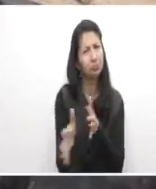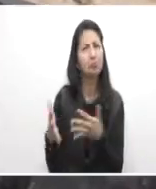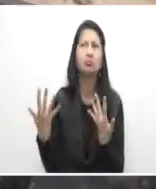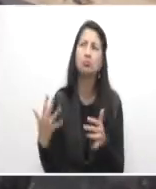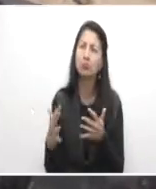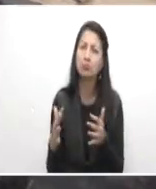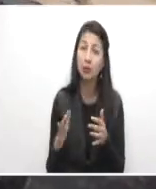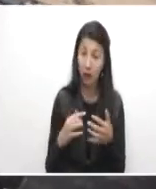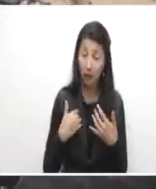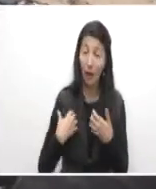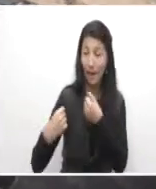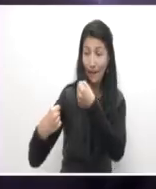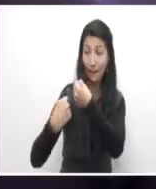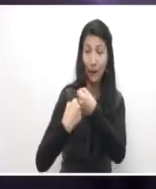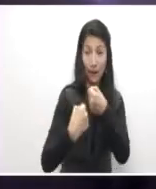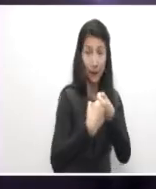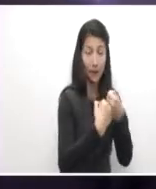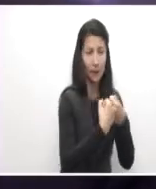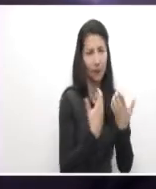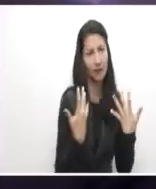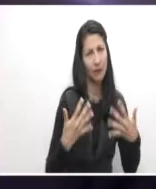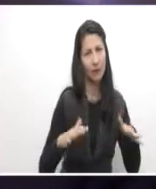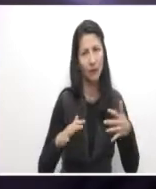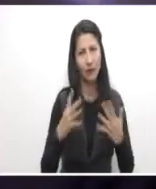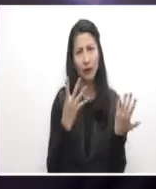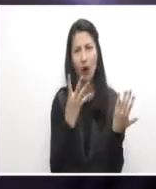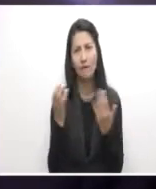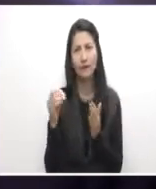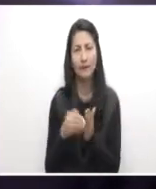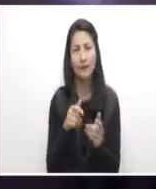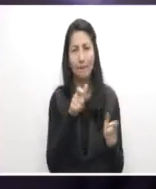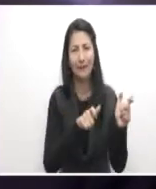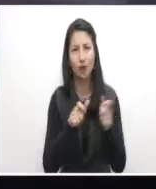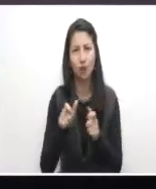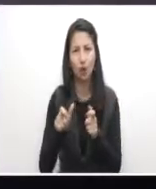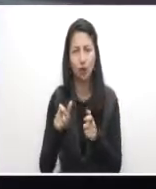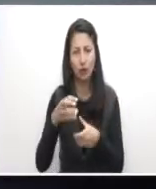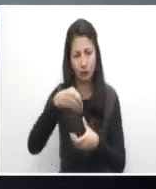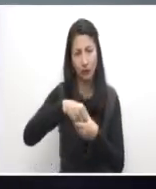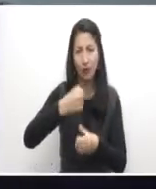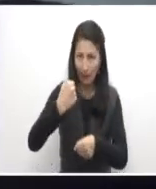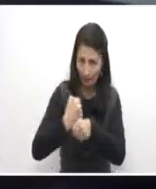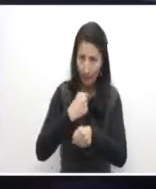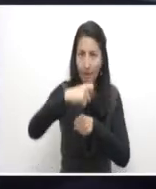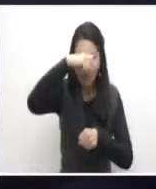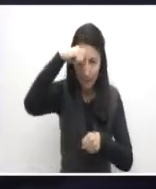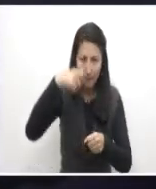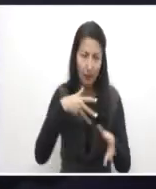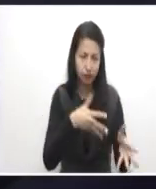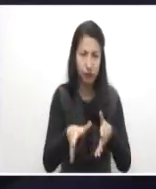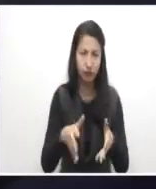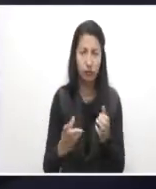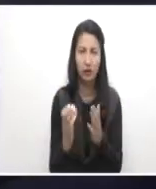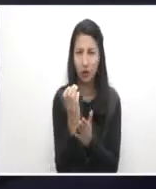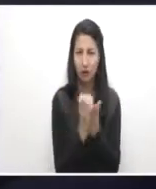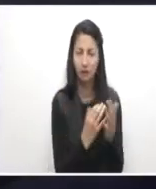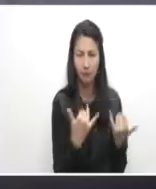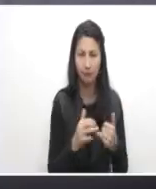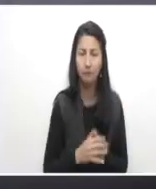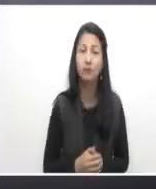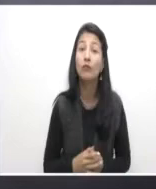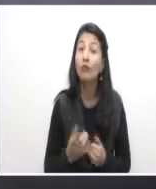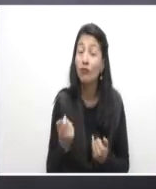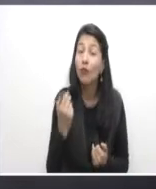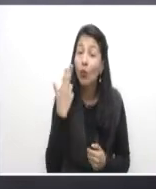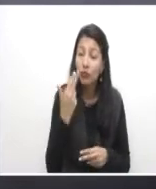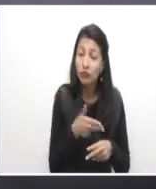que como le digo es una alianza sector privado SENA, a casi 900 mil empleados de estas empresas de estos 10 años. En total se pondrá a disposición de los